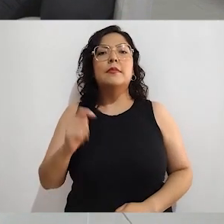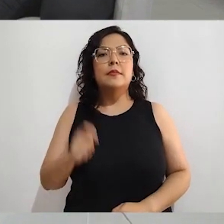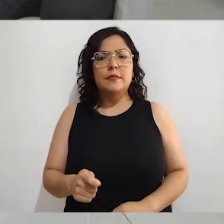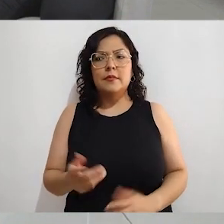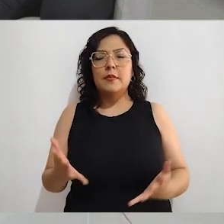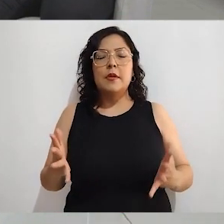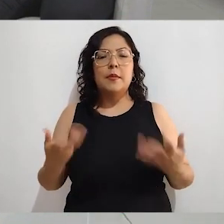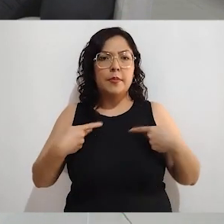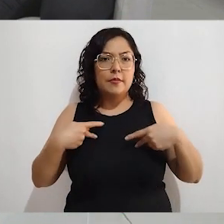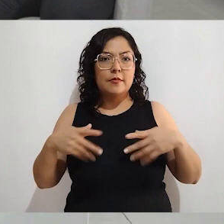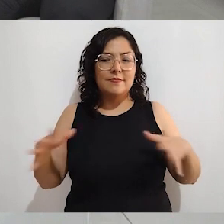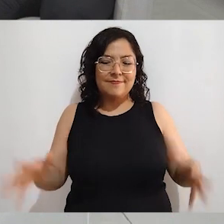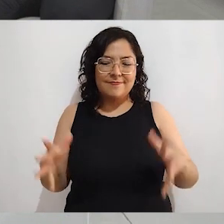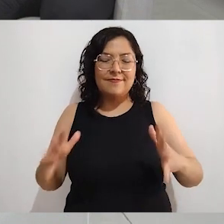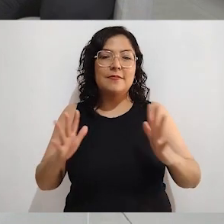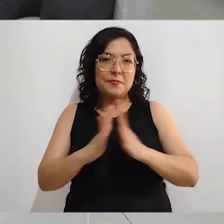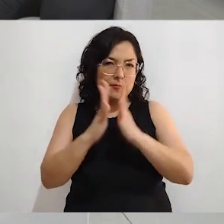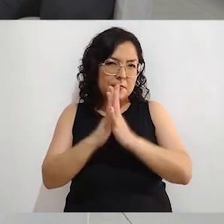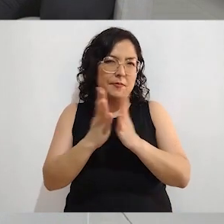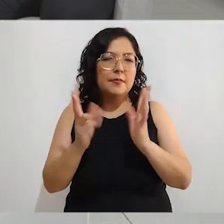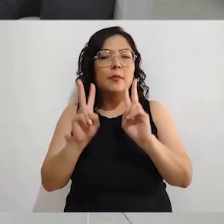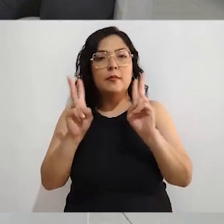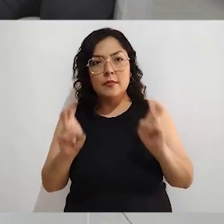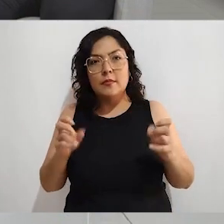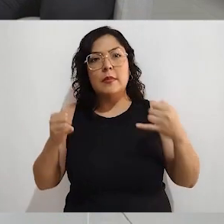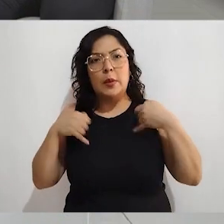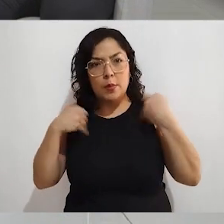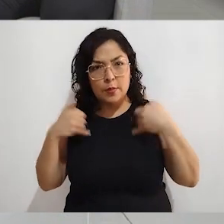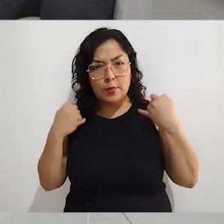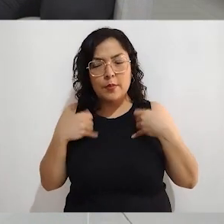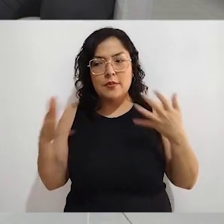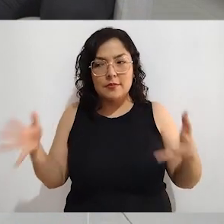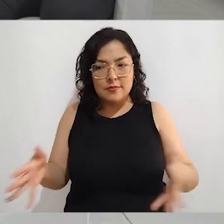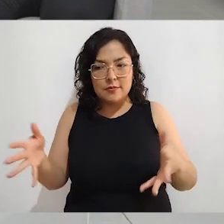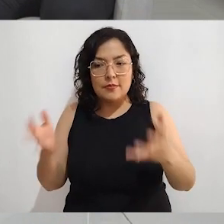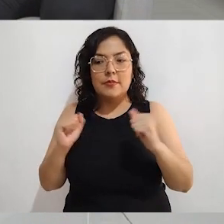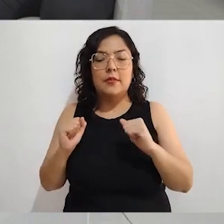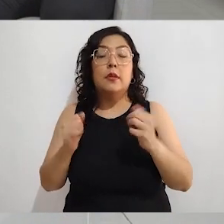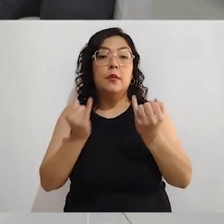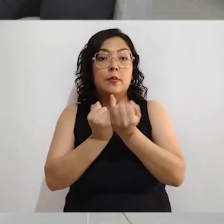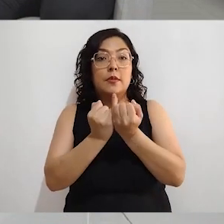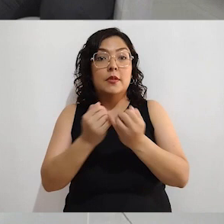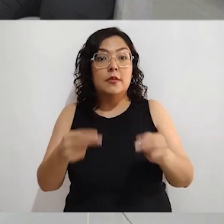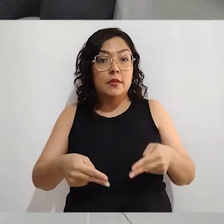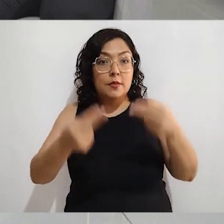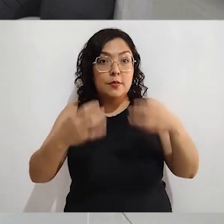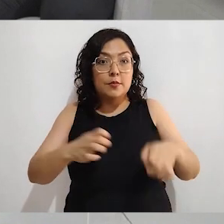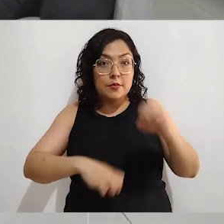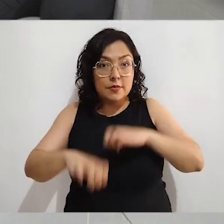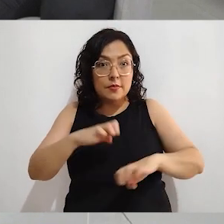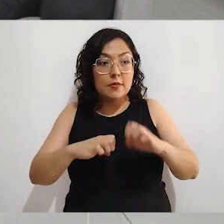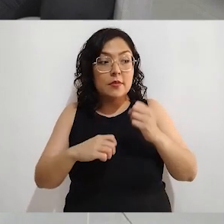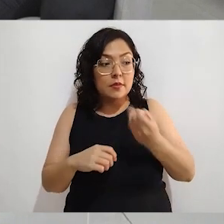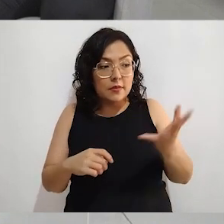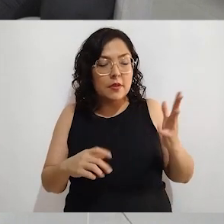tema de la participación ciudadana. Hemos platicado de jóvenes, de iniciativa privada que se está acercando